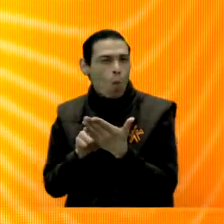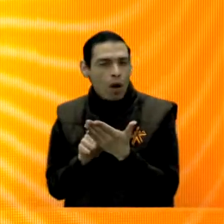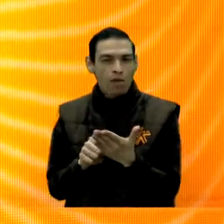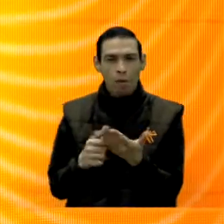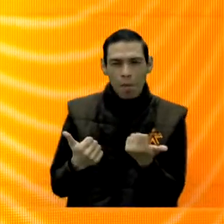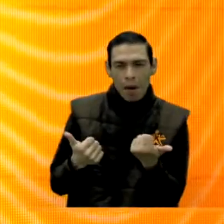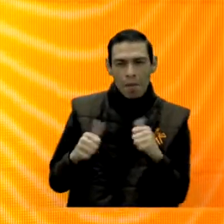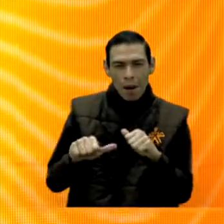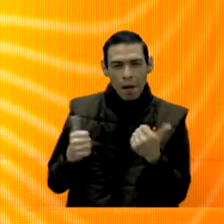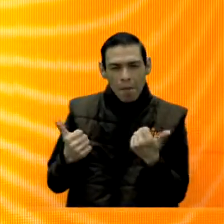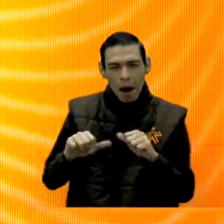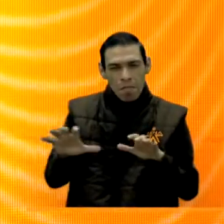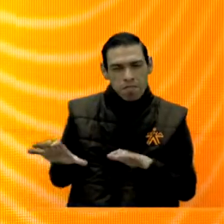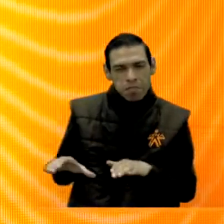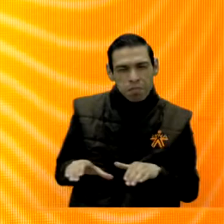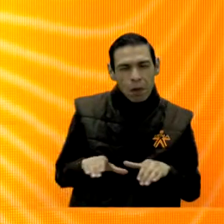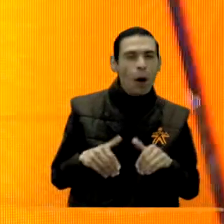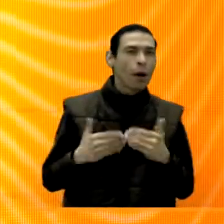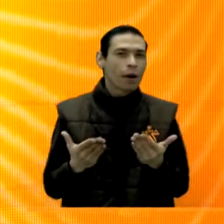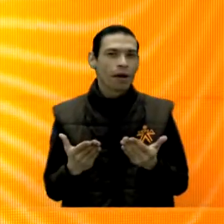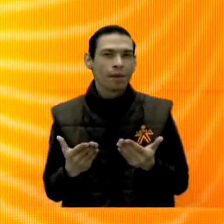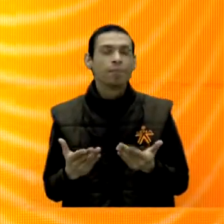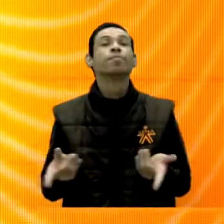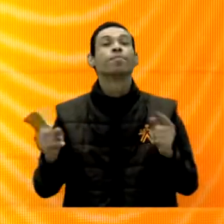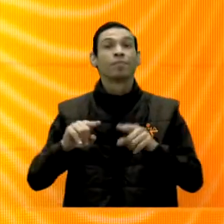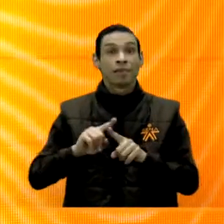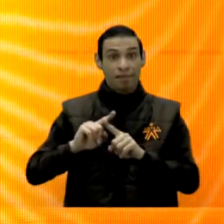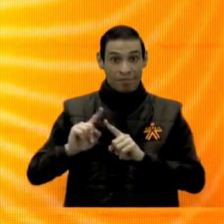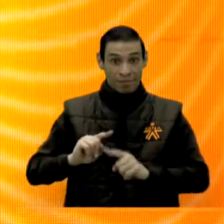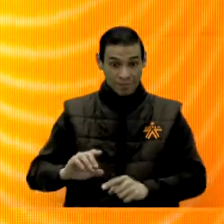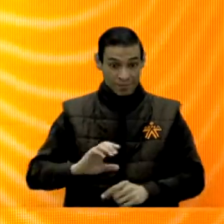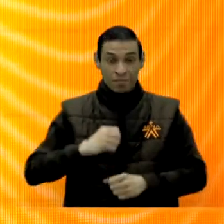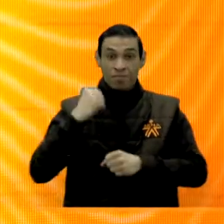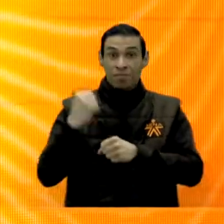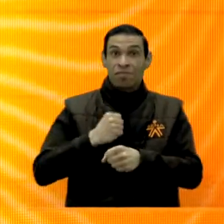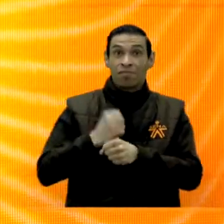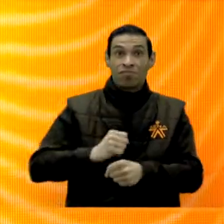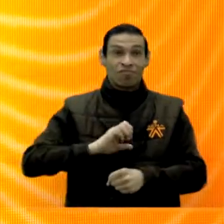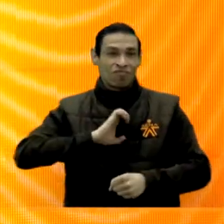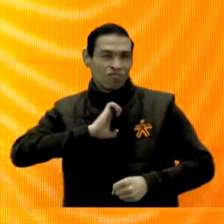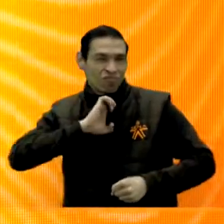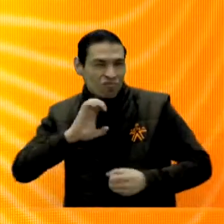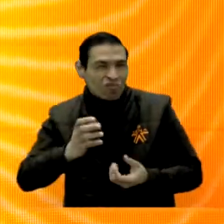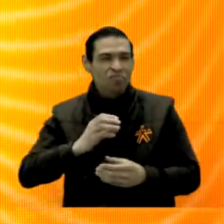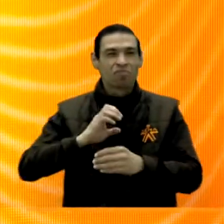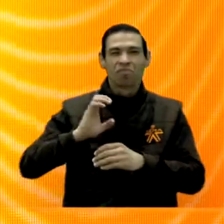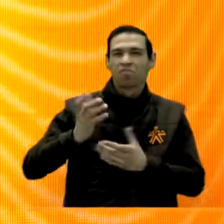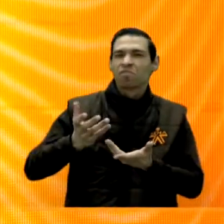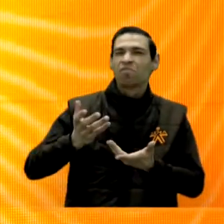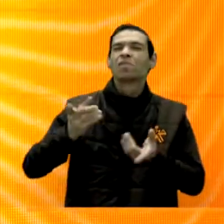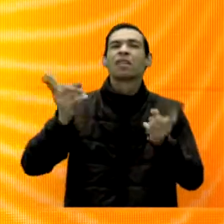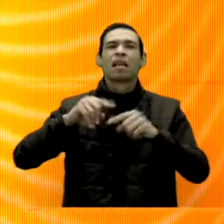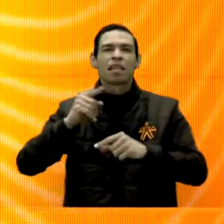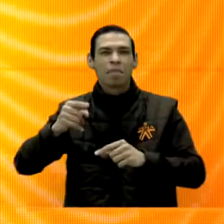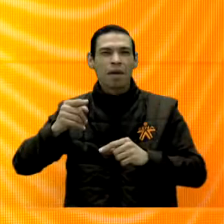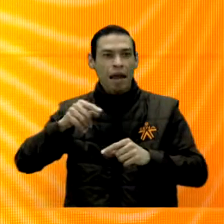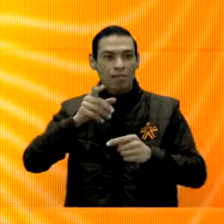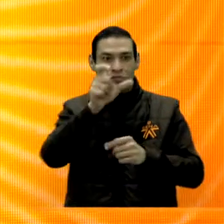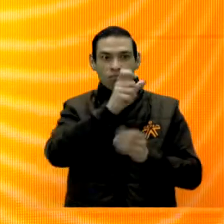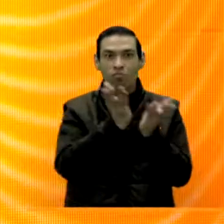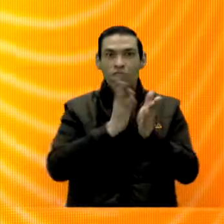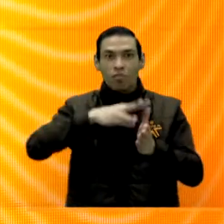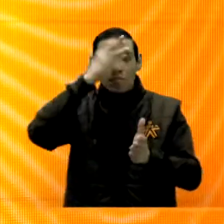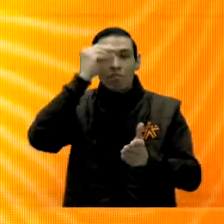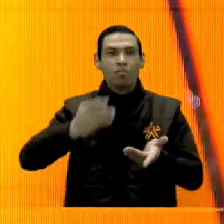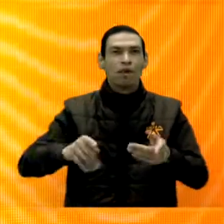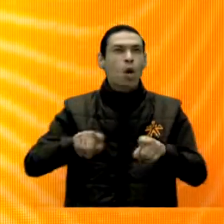haciendo bien o si no lo estamos haciendo bien. Y finalmente, la empleabilidad, la innovación, la capacidad de innovación de nuestros